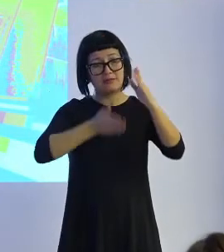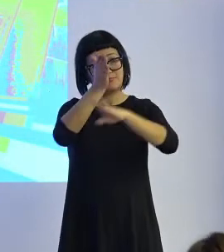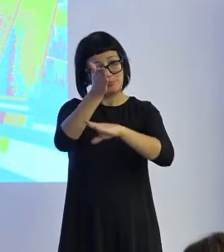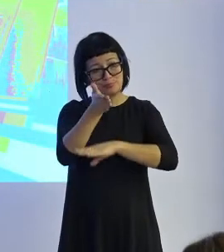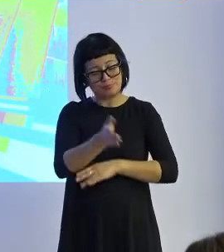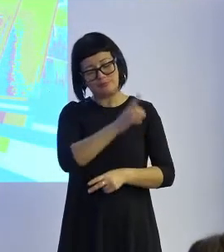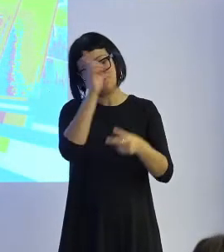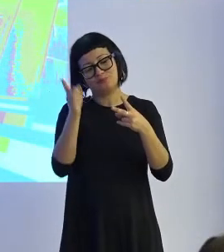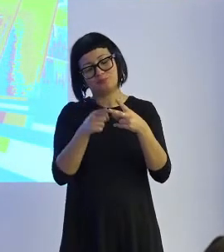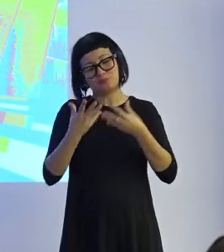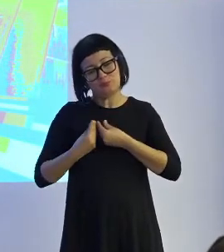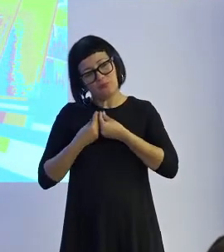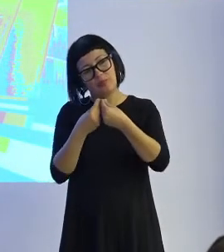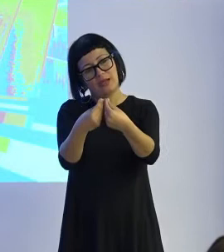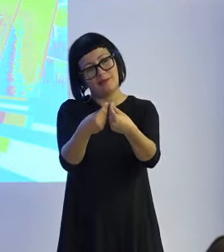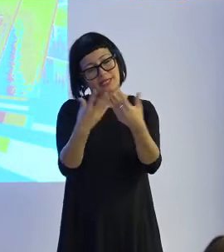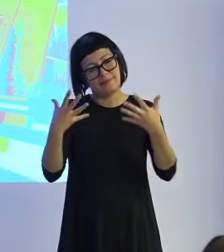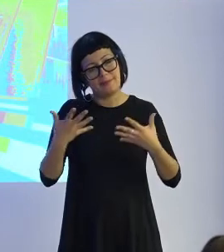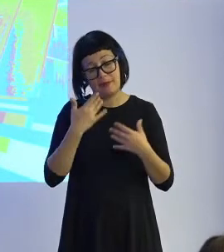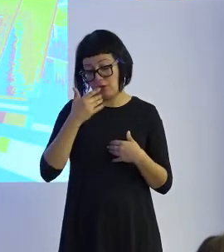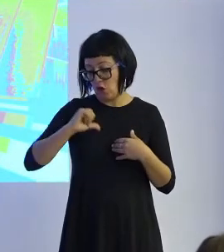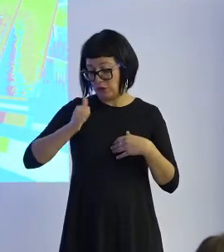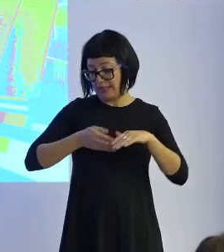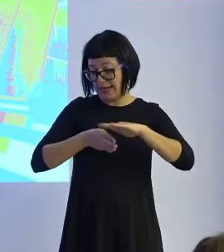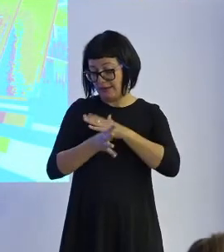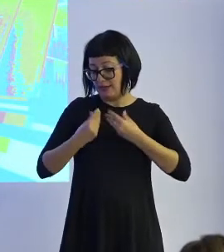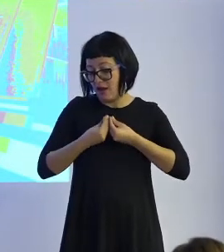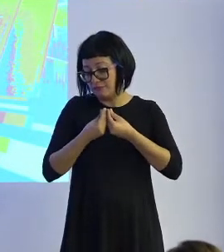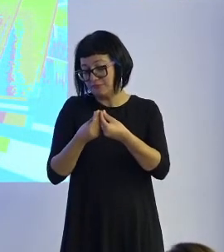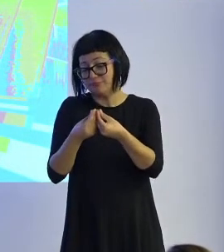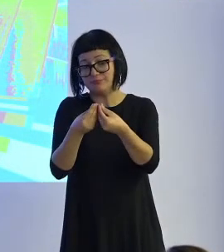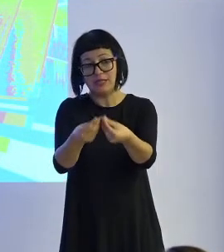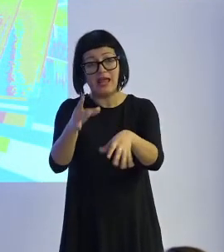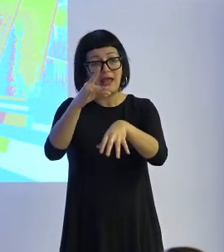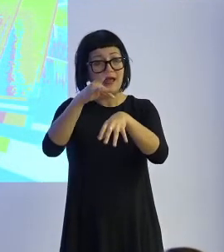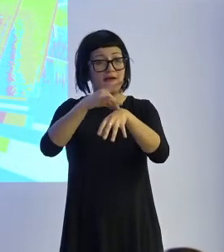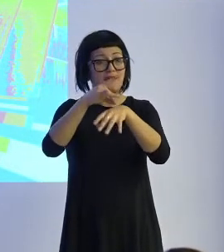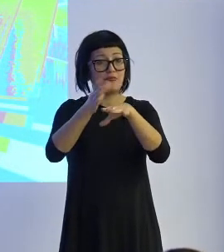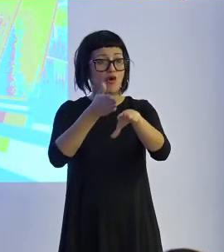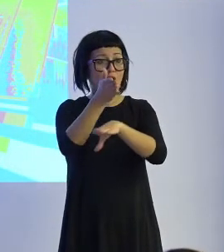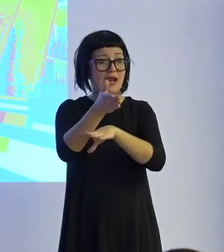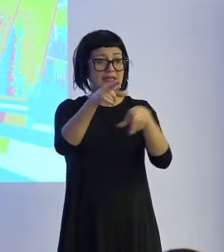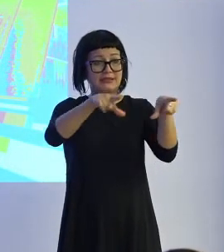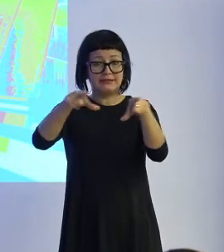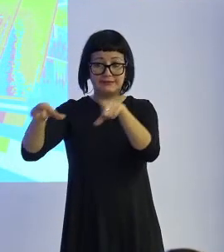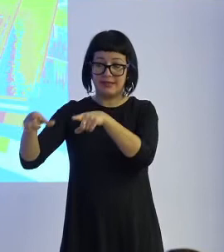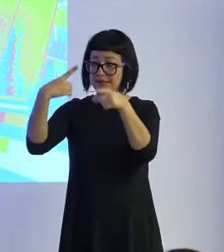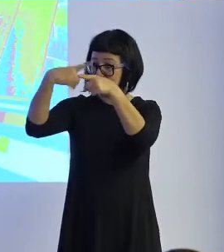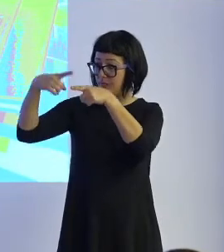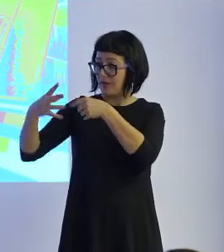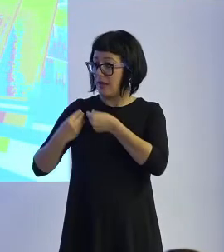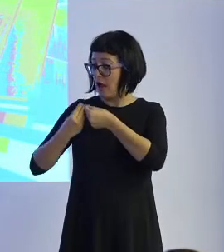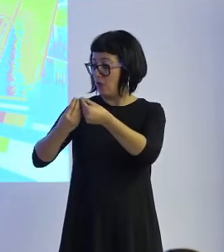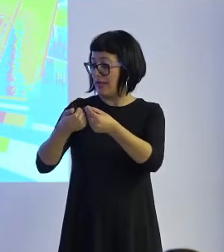acompaña a lo largo del hospital a la gente que tiene que o los enfermos que tienen que ir a distintas salas y también es